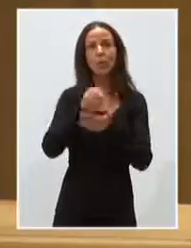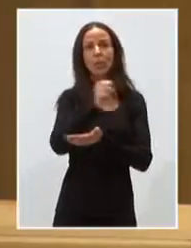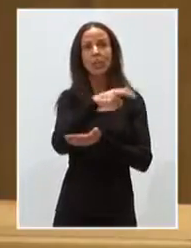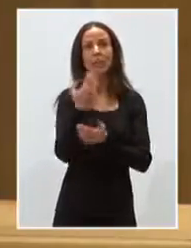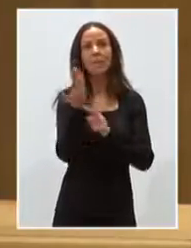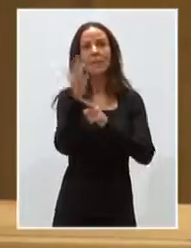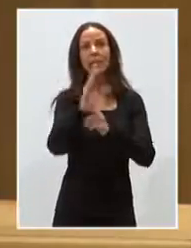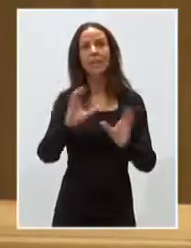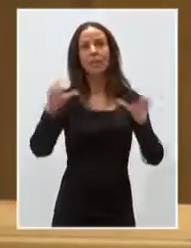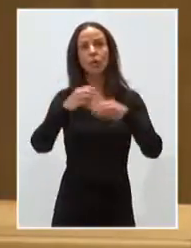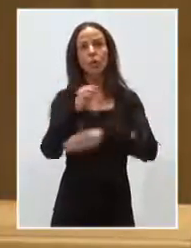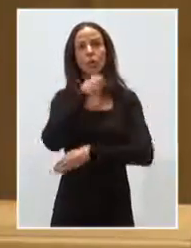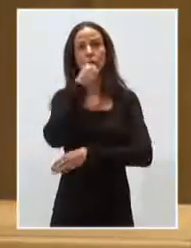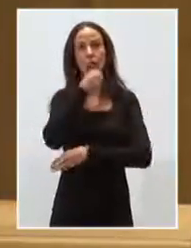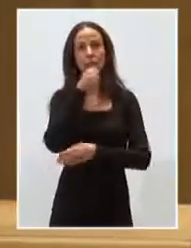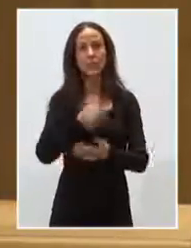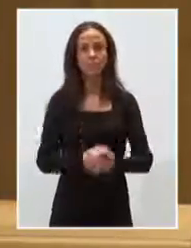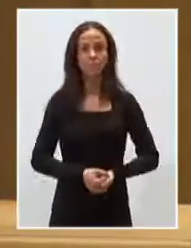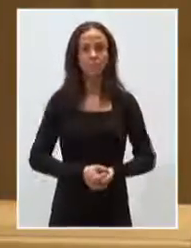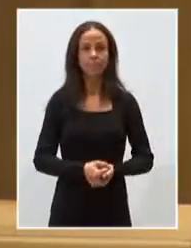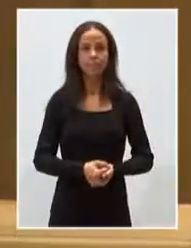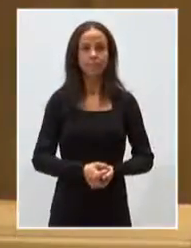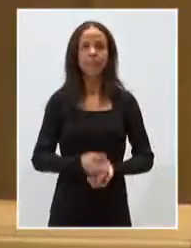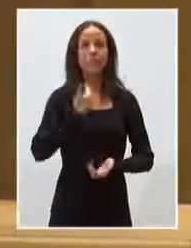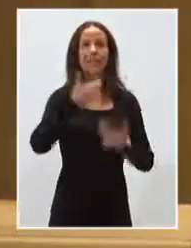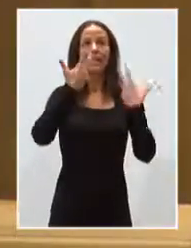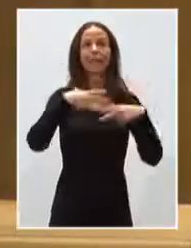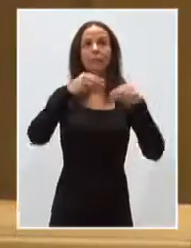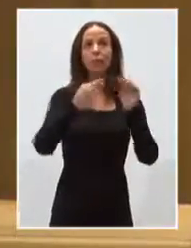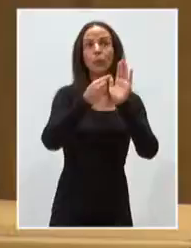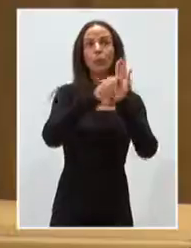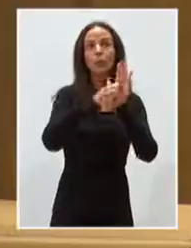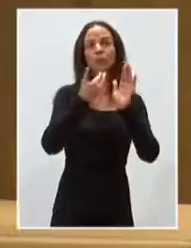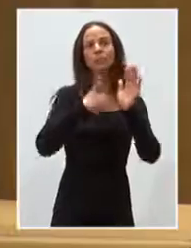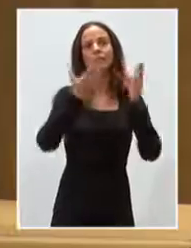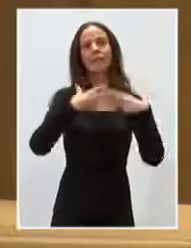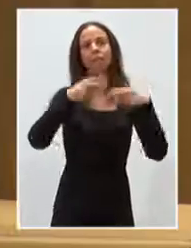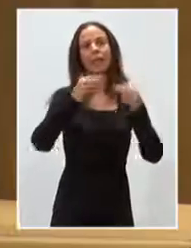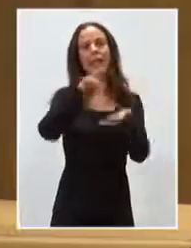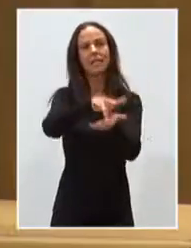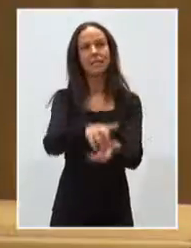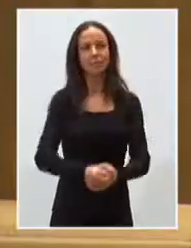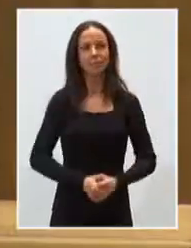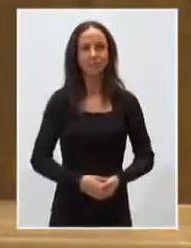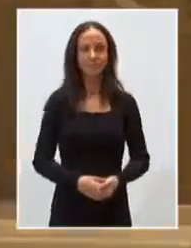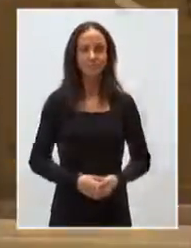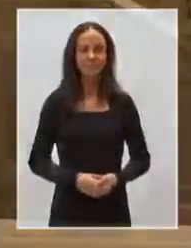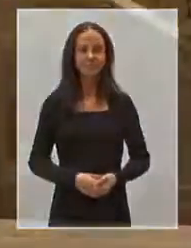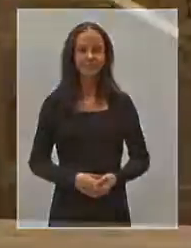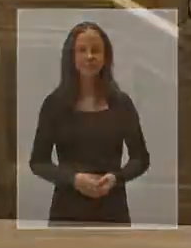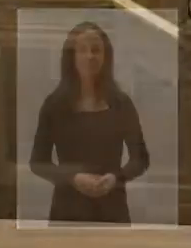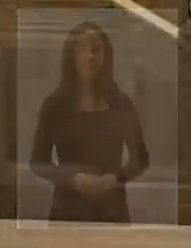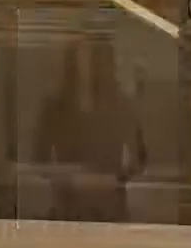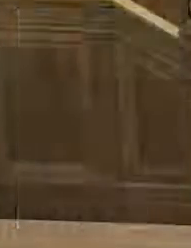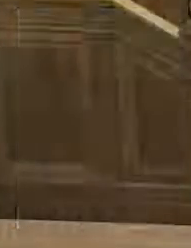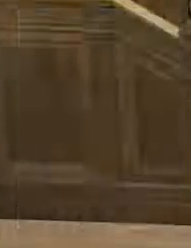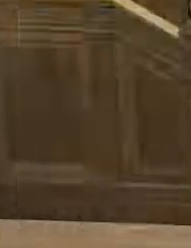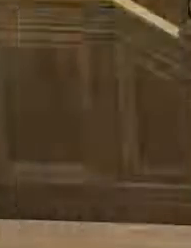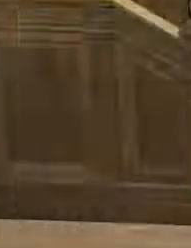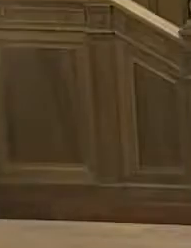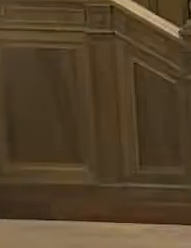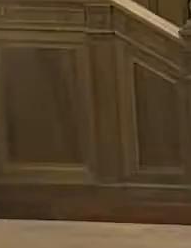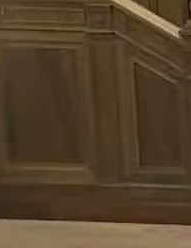presentada por el Grupo Parlamentario Socialista. Concluido el orden del día, se levanta la sesión. Gracias. Gracias. Gracias.